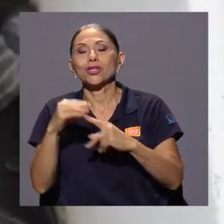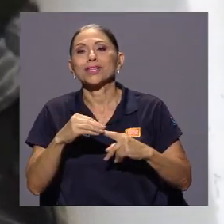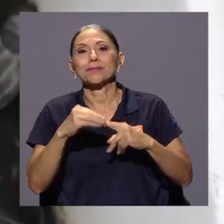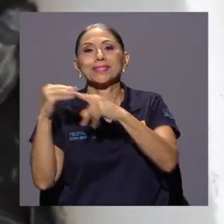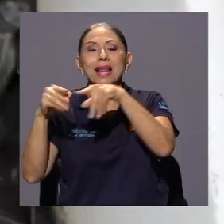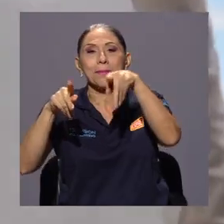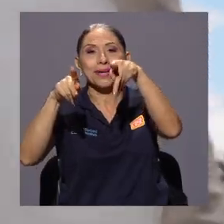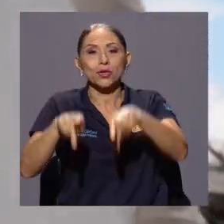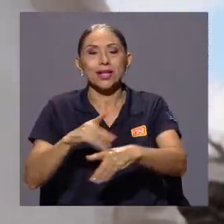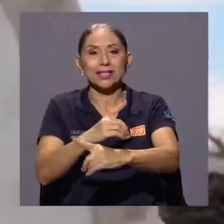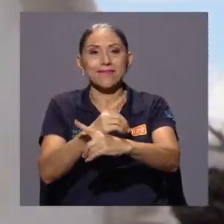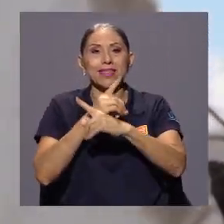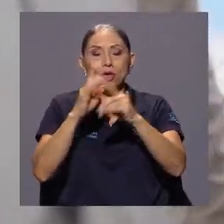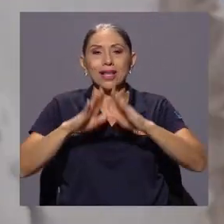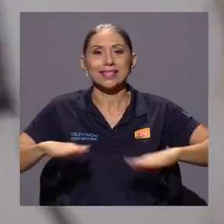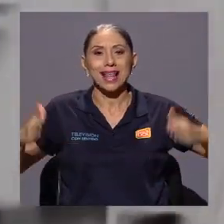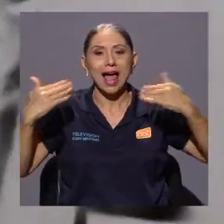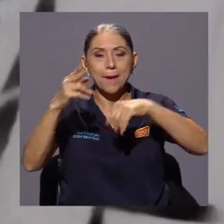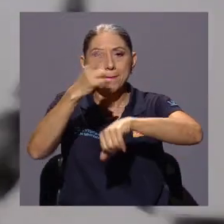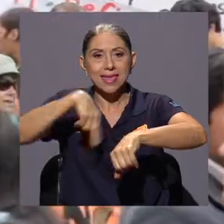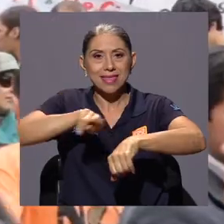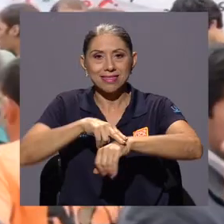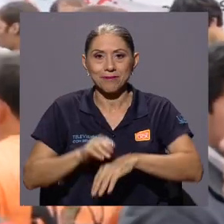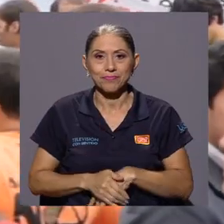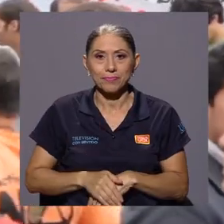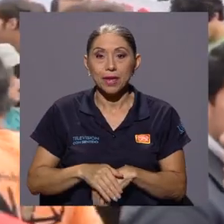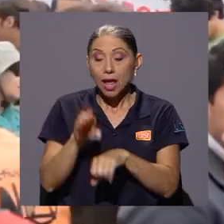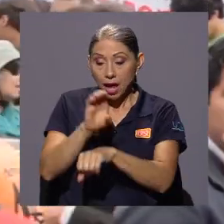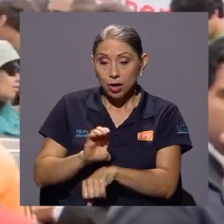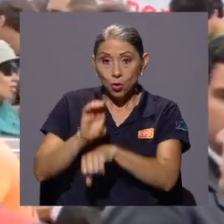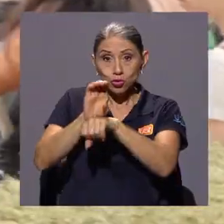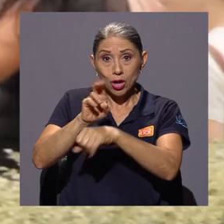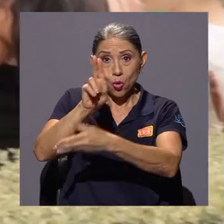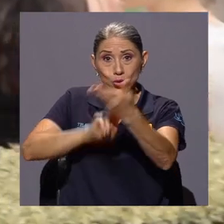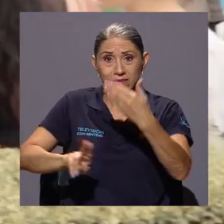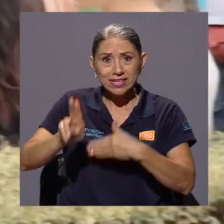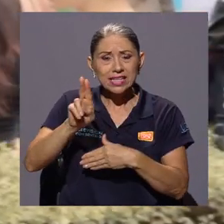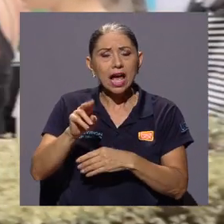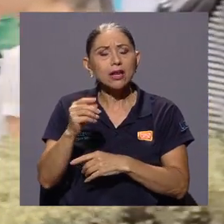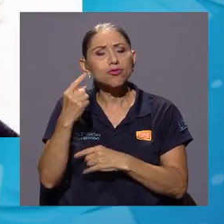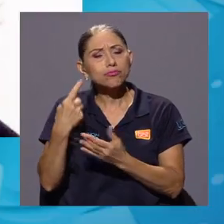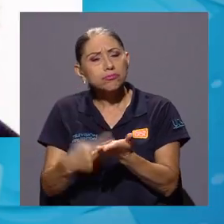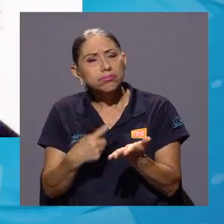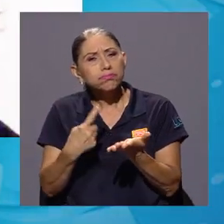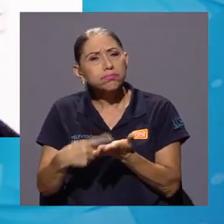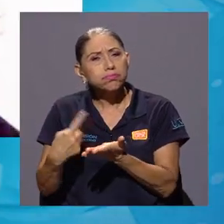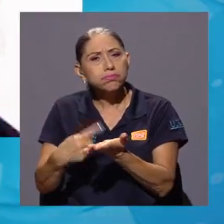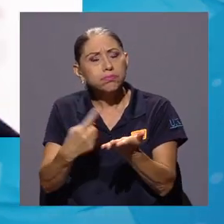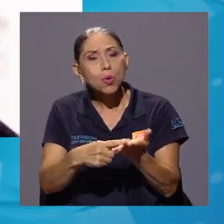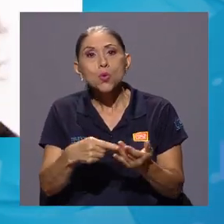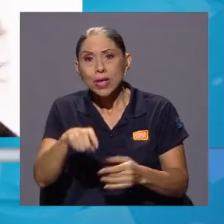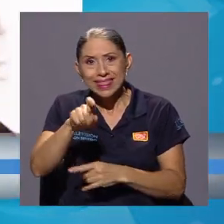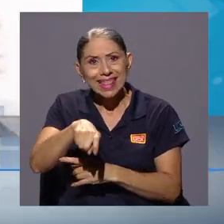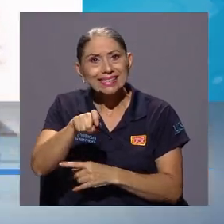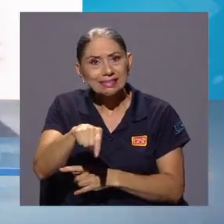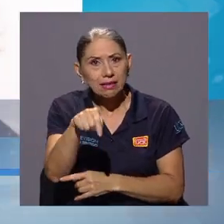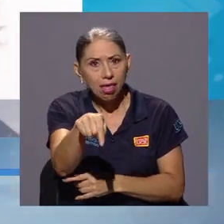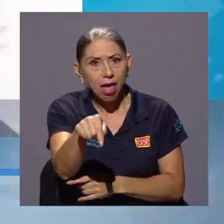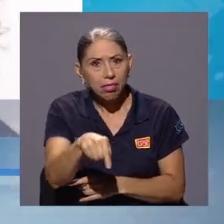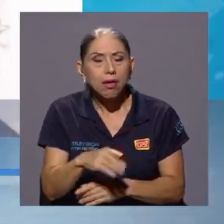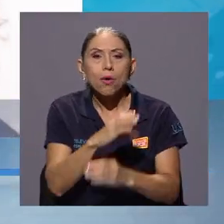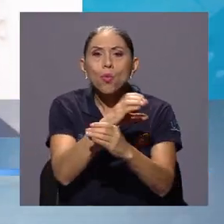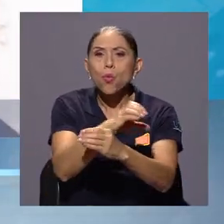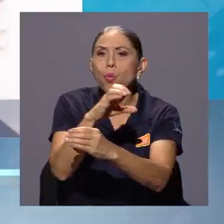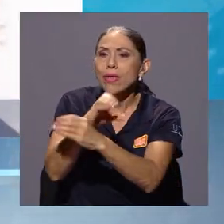para las personas defensoras del ambiente. El Consejo Universitario analizó esta imperiosa necesidad, sobre todo la de